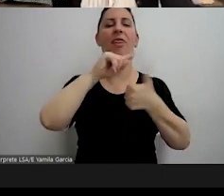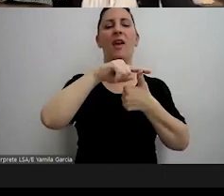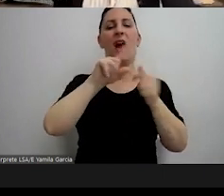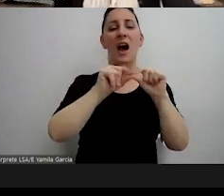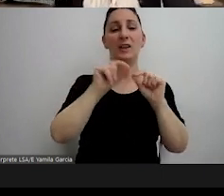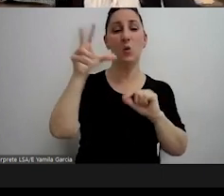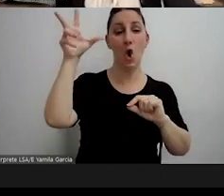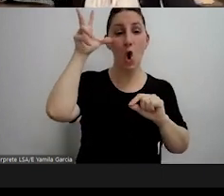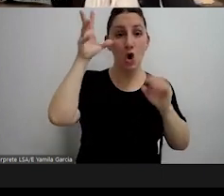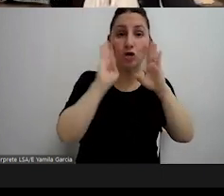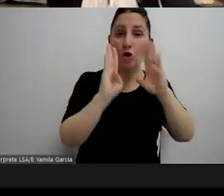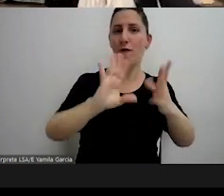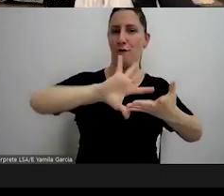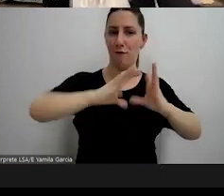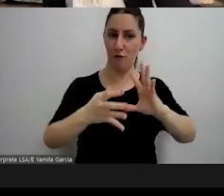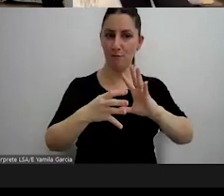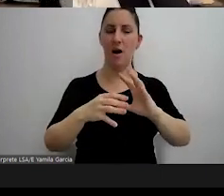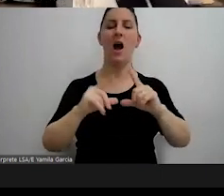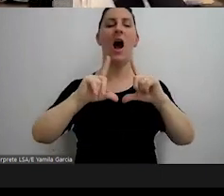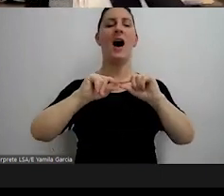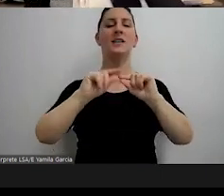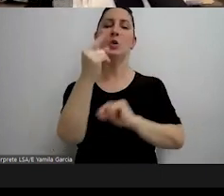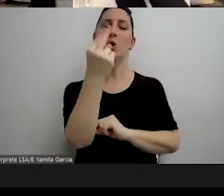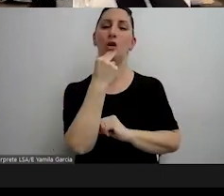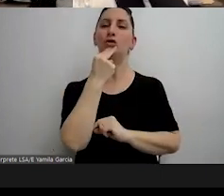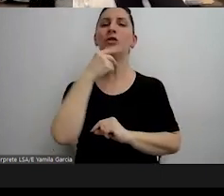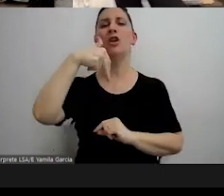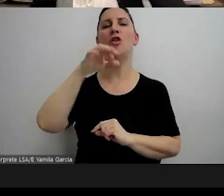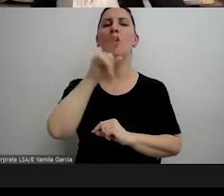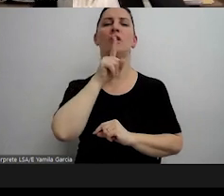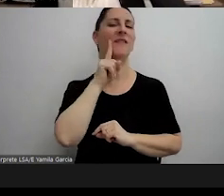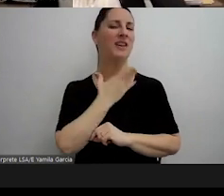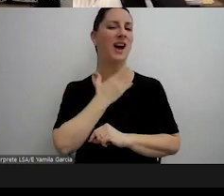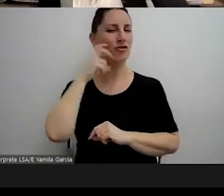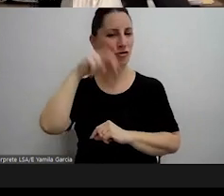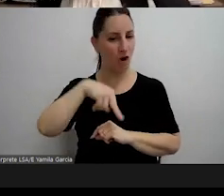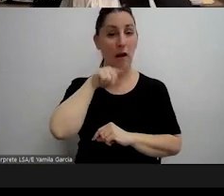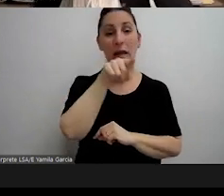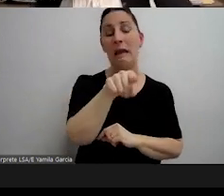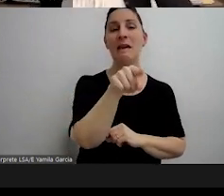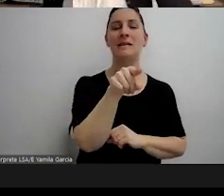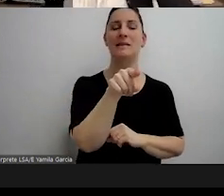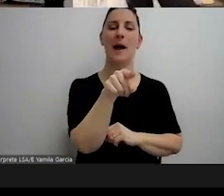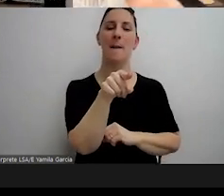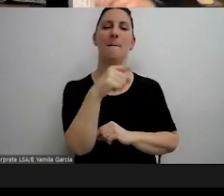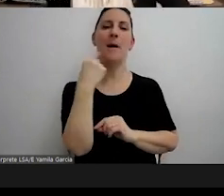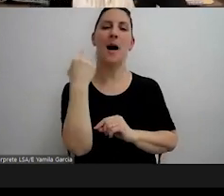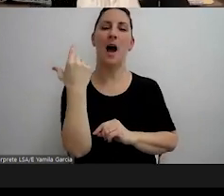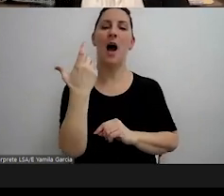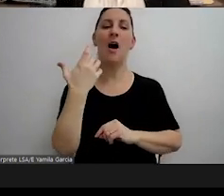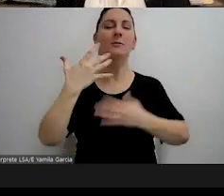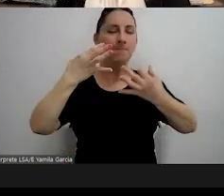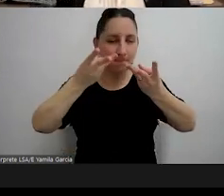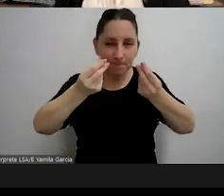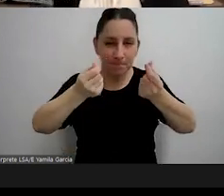8 se ocupa de la forma y el 11 que dice que para adquirir eficacia tiene